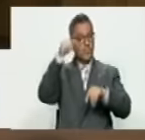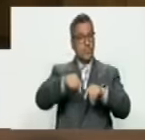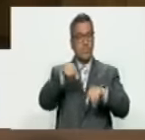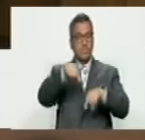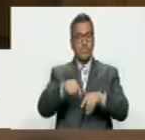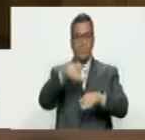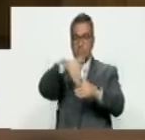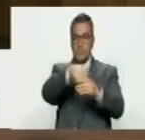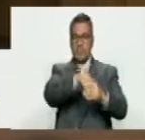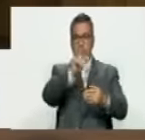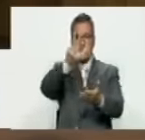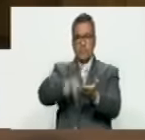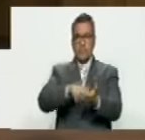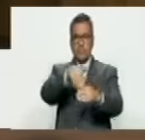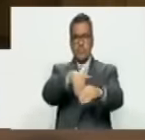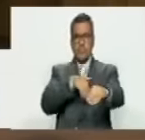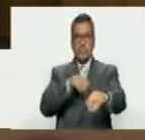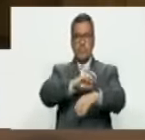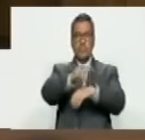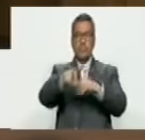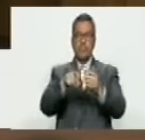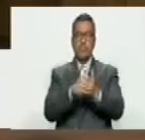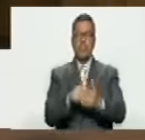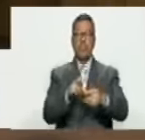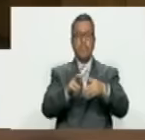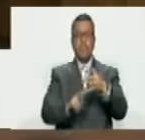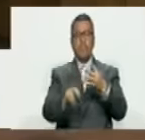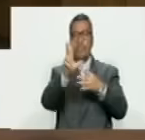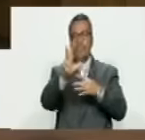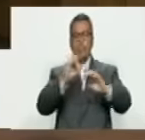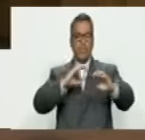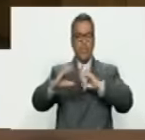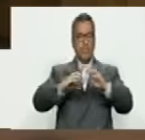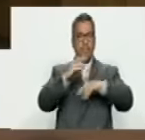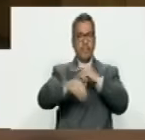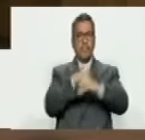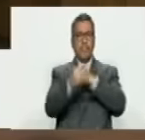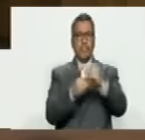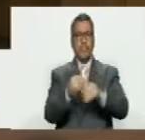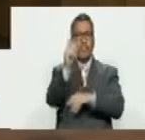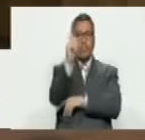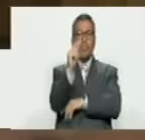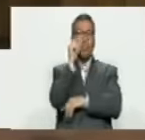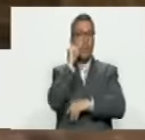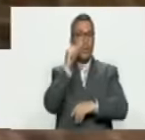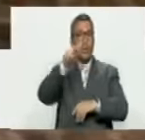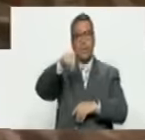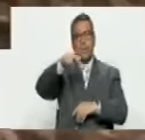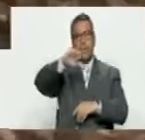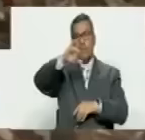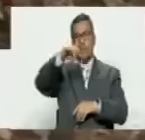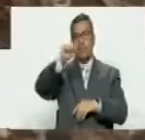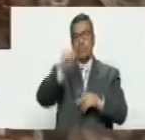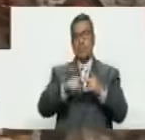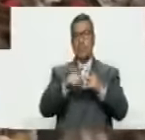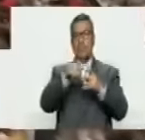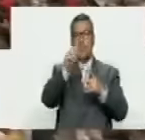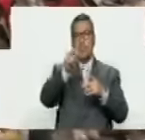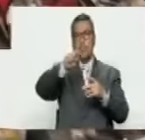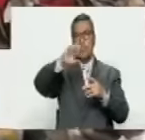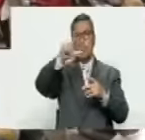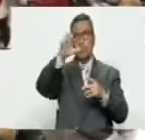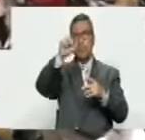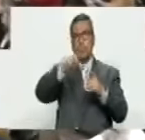Sometido a votación, resultó aprobado por mayoría. Tercero, comunicación suscrita por las diputadas María Gabriela Vega, Carolina García